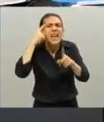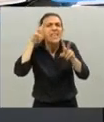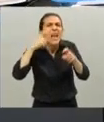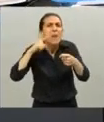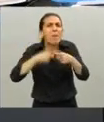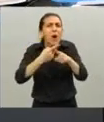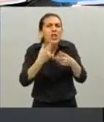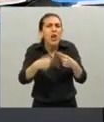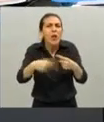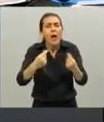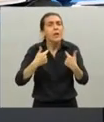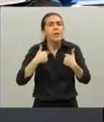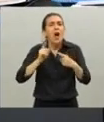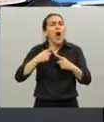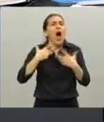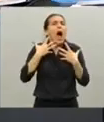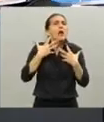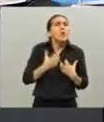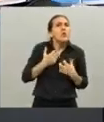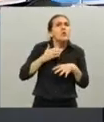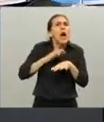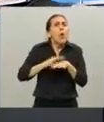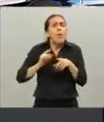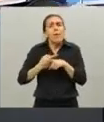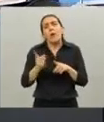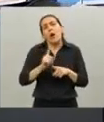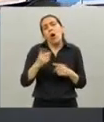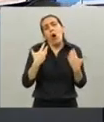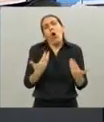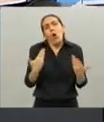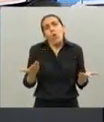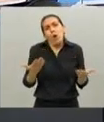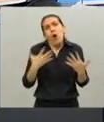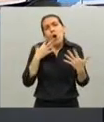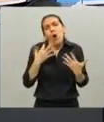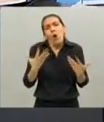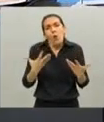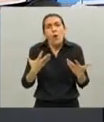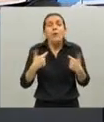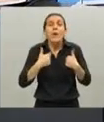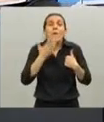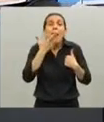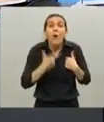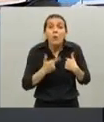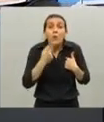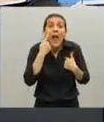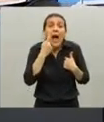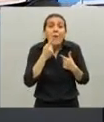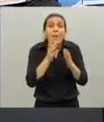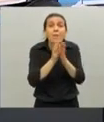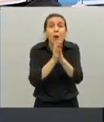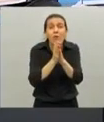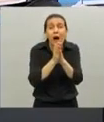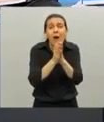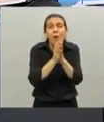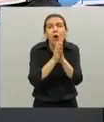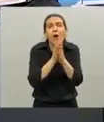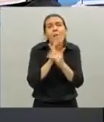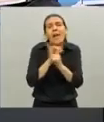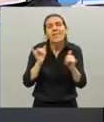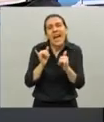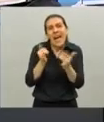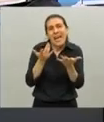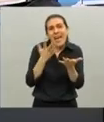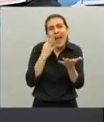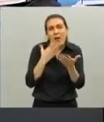político la angustia que mucha gente manifiesta obviamente me gustaría si nos puede dar por favor presidente un mensaje al